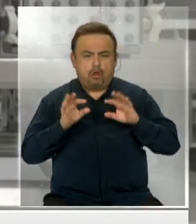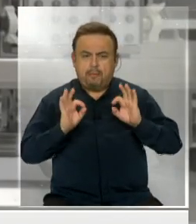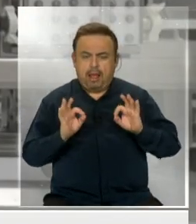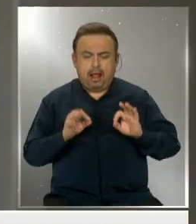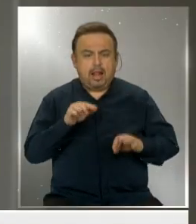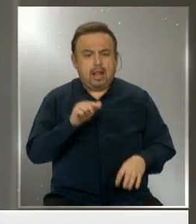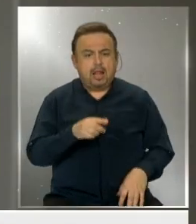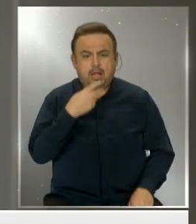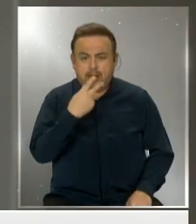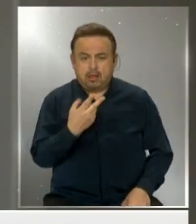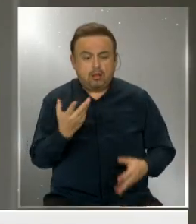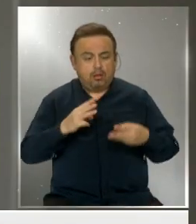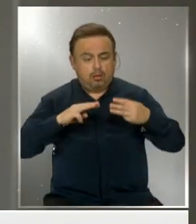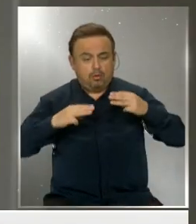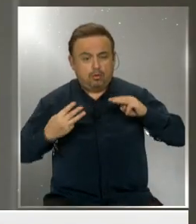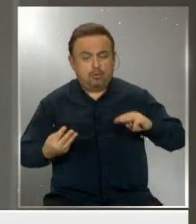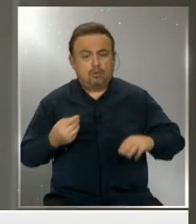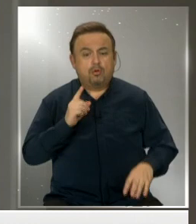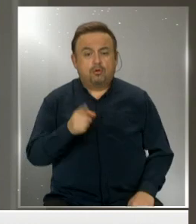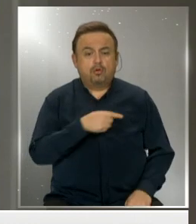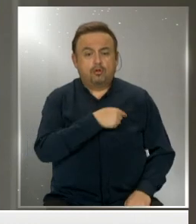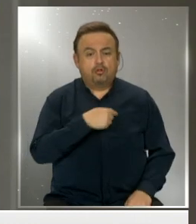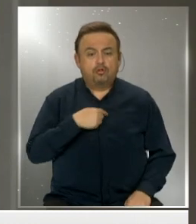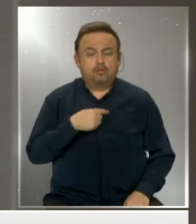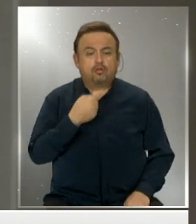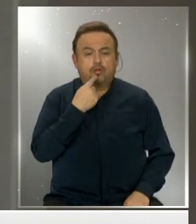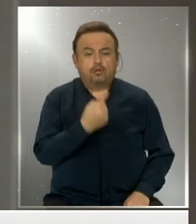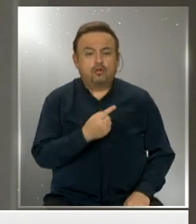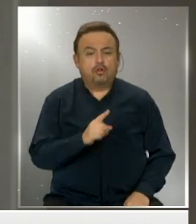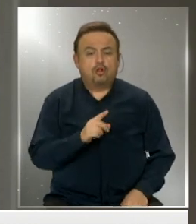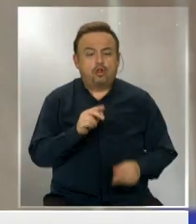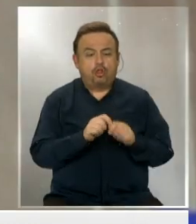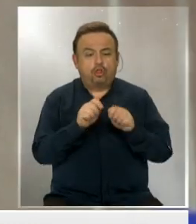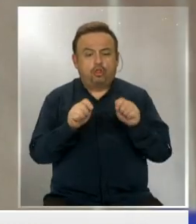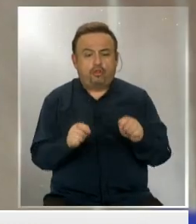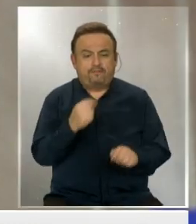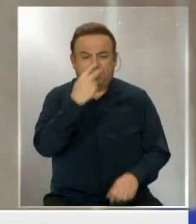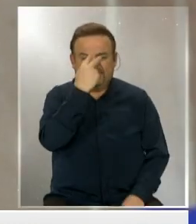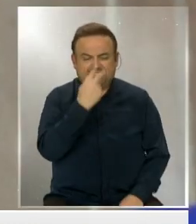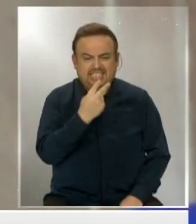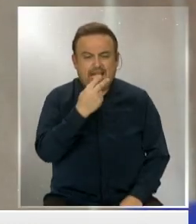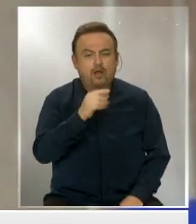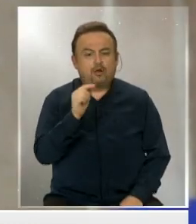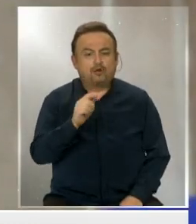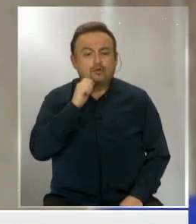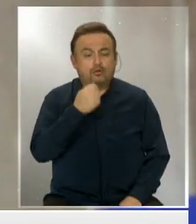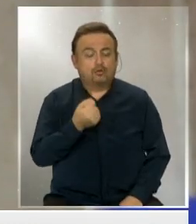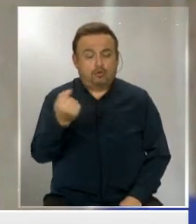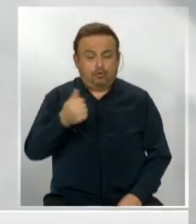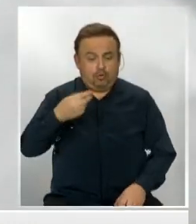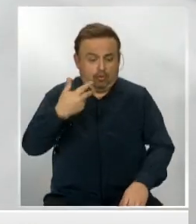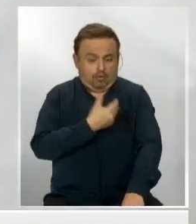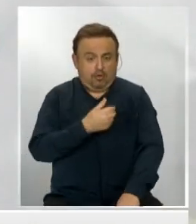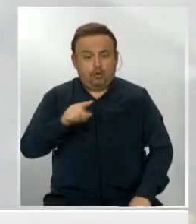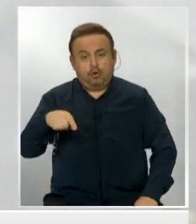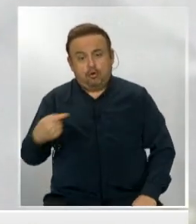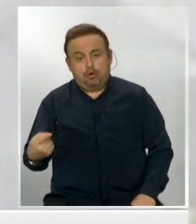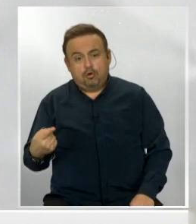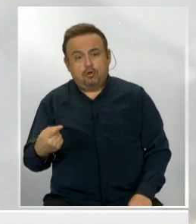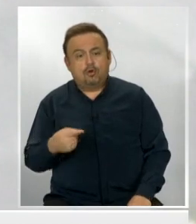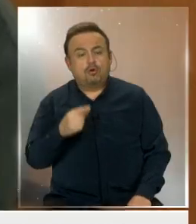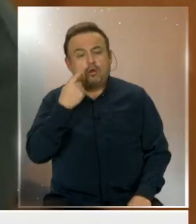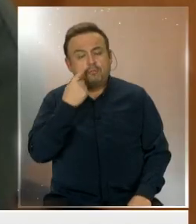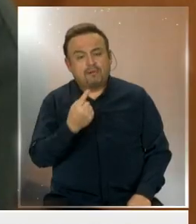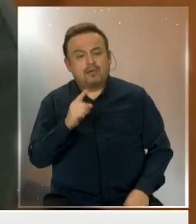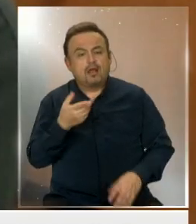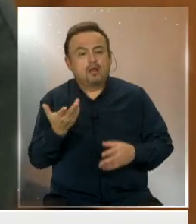lleva a cabo a través de un método llamado de doble ciego, que consiste en que a un grupo de voluntarios se le pone una vacuna y a otro un placebo.